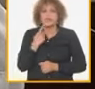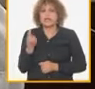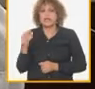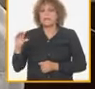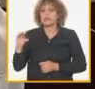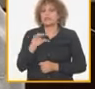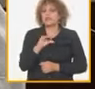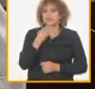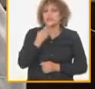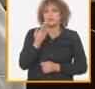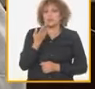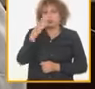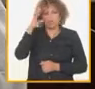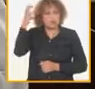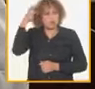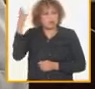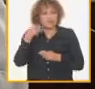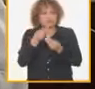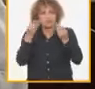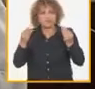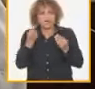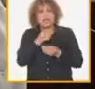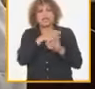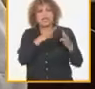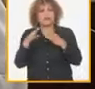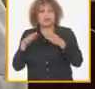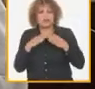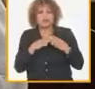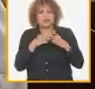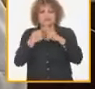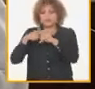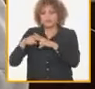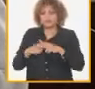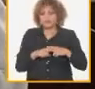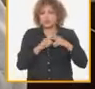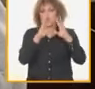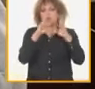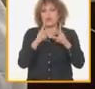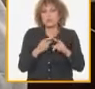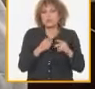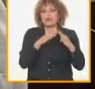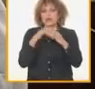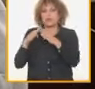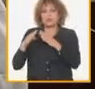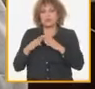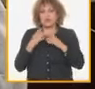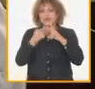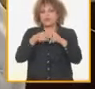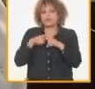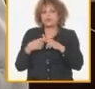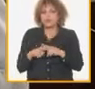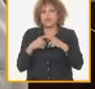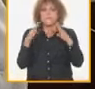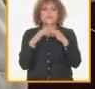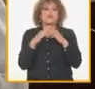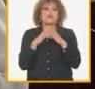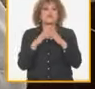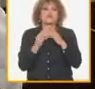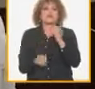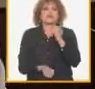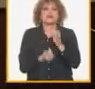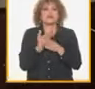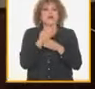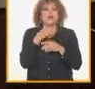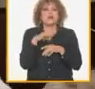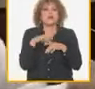del Estado a las comunidades nuestras? ¿cuántas comunidades hemos reparado? ¿cuántas viviendas hemos hecho en las comunidades rurales? ¿cuántos caminos